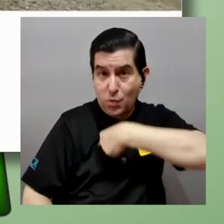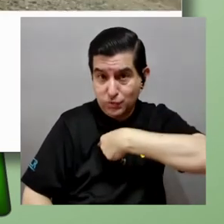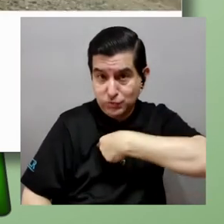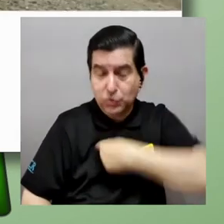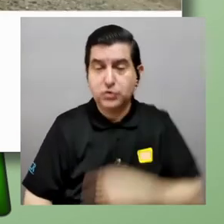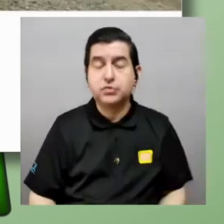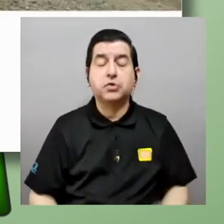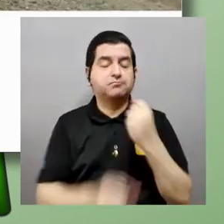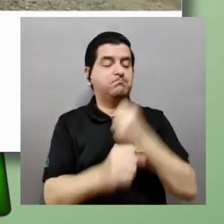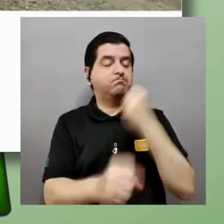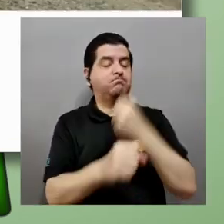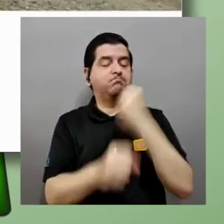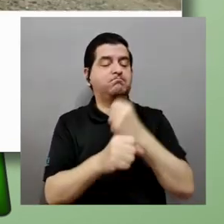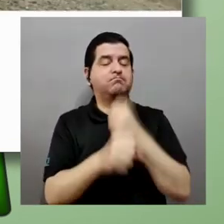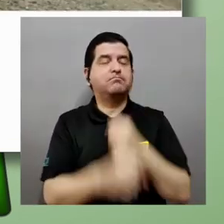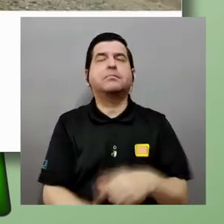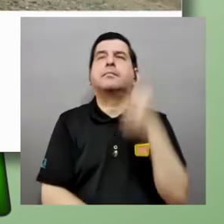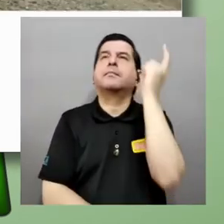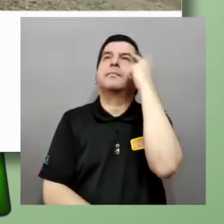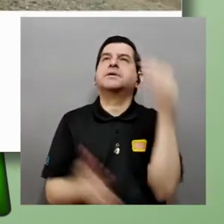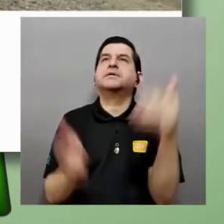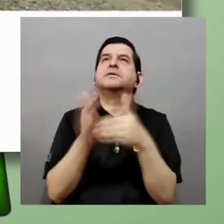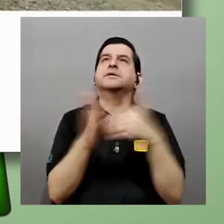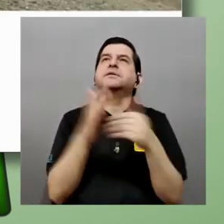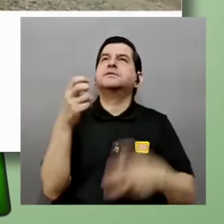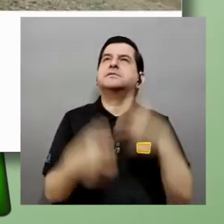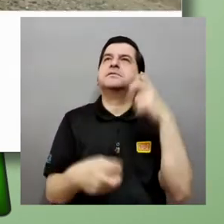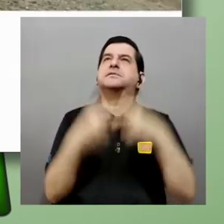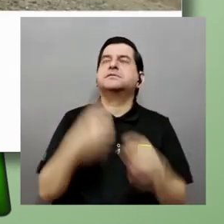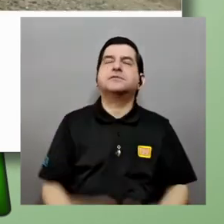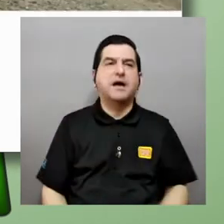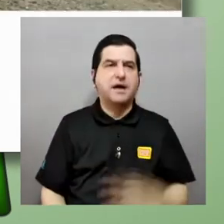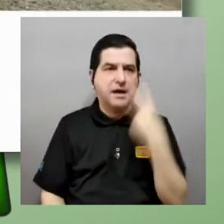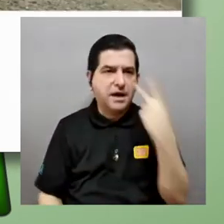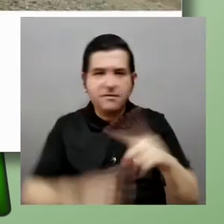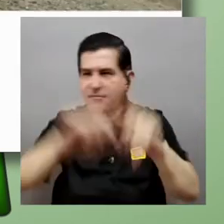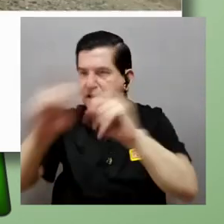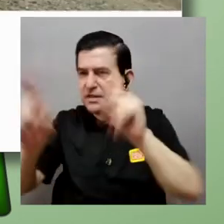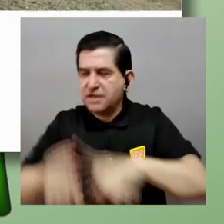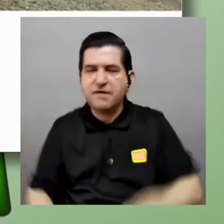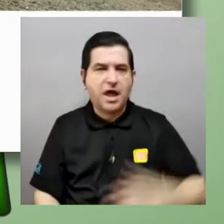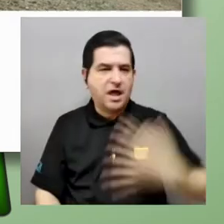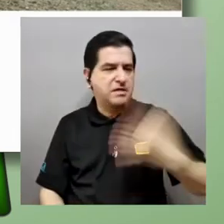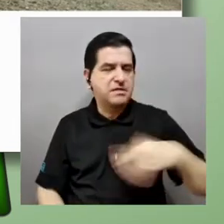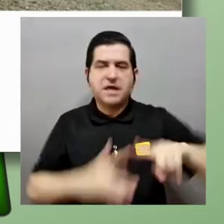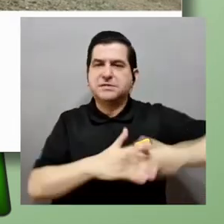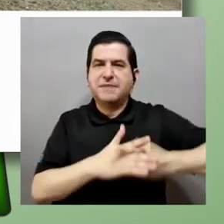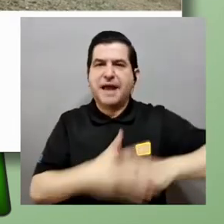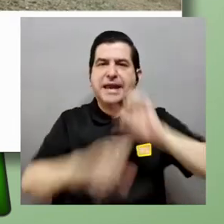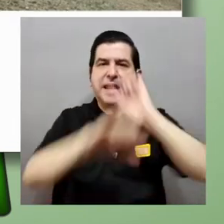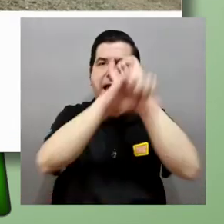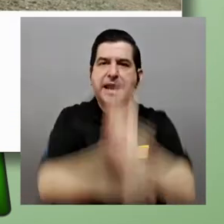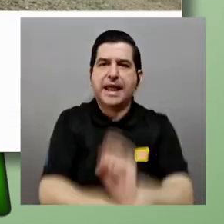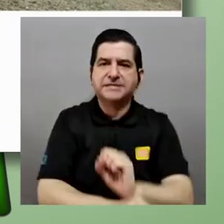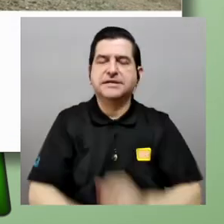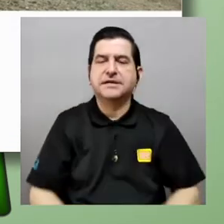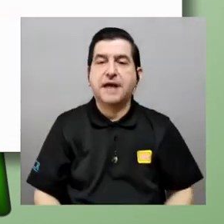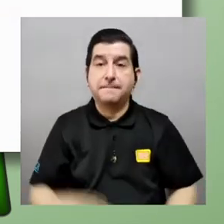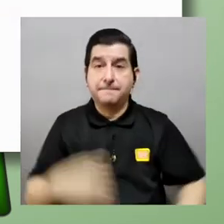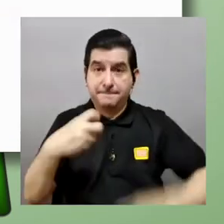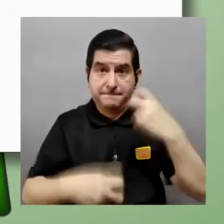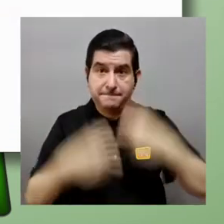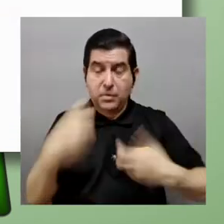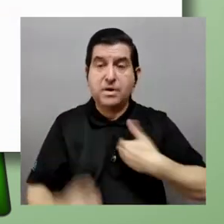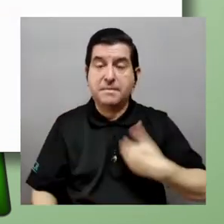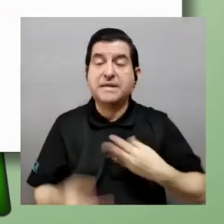nosotros nos hemos dado la tarea ¿verdad? de repensar ese problema y verlo en los distintos formalismos de la mecánica clásica